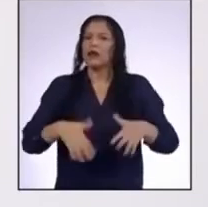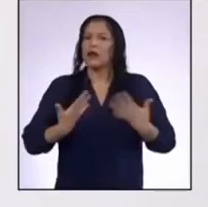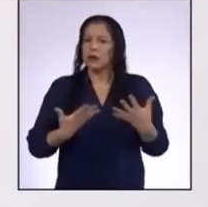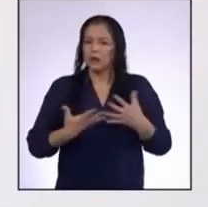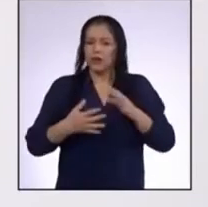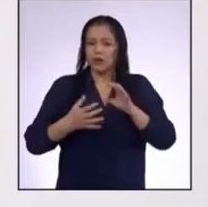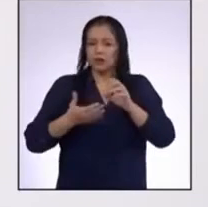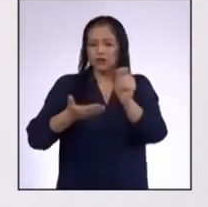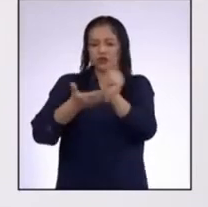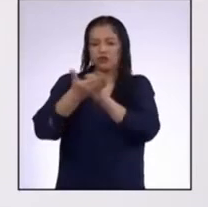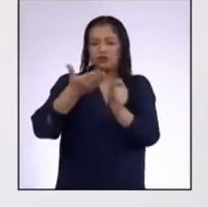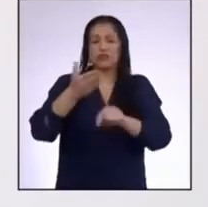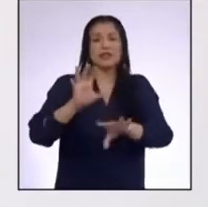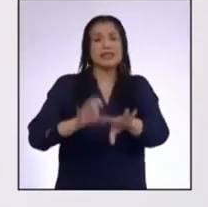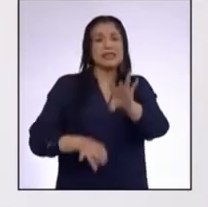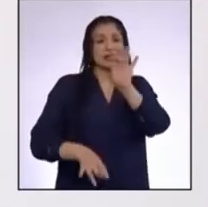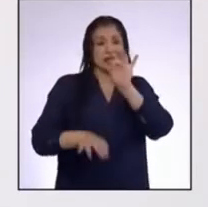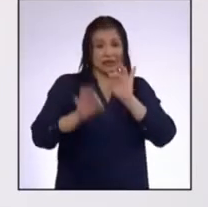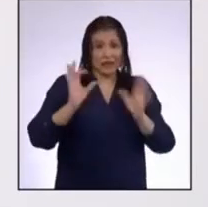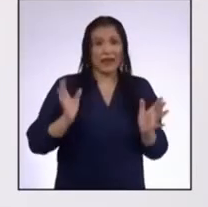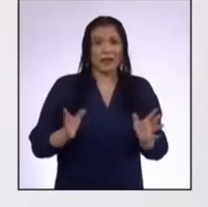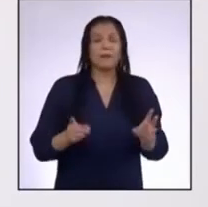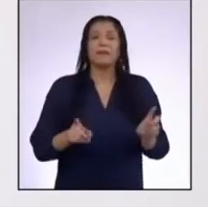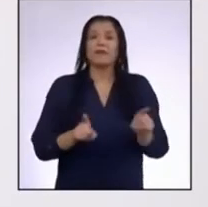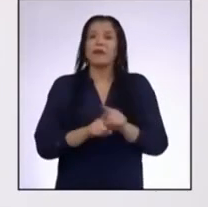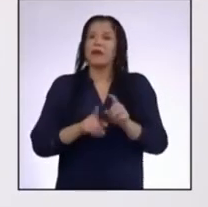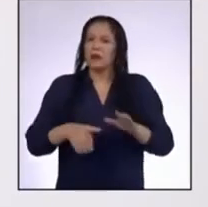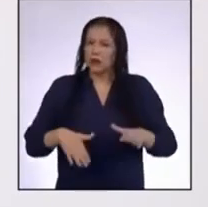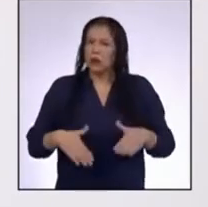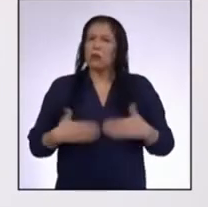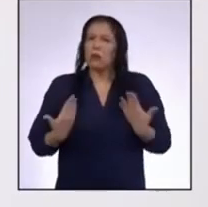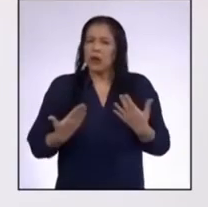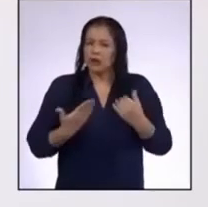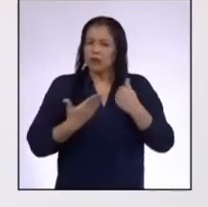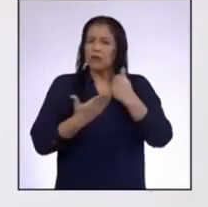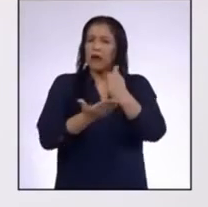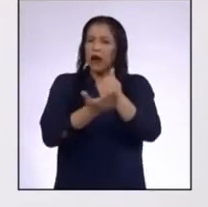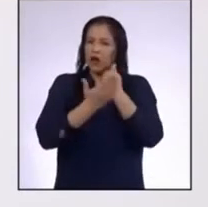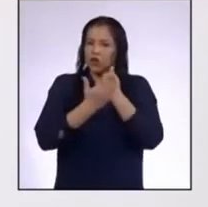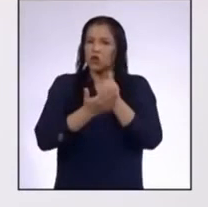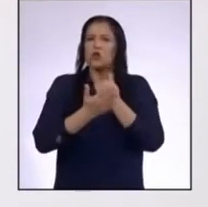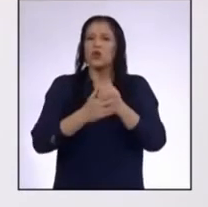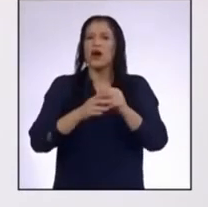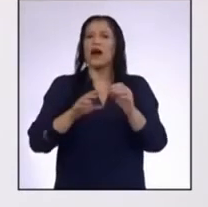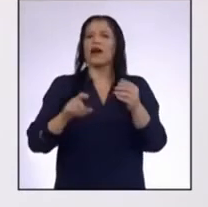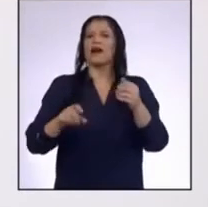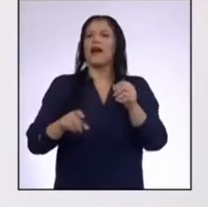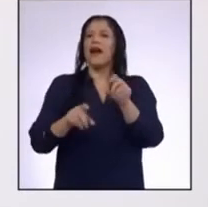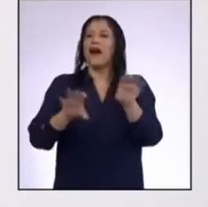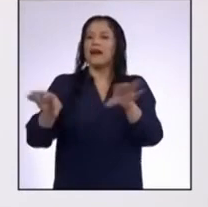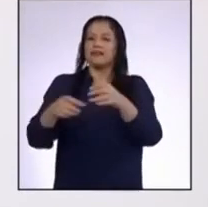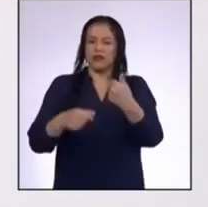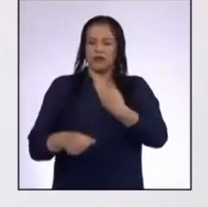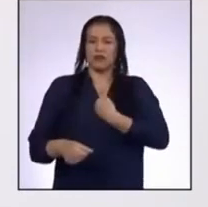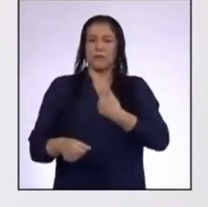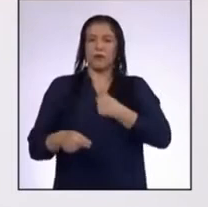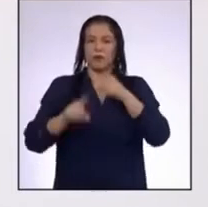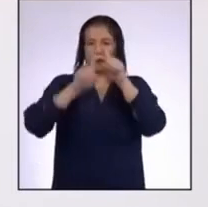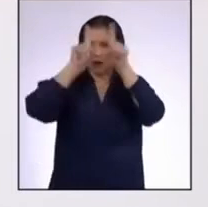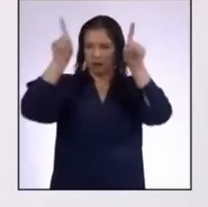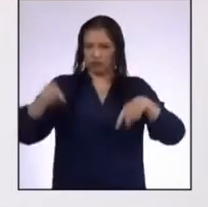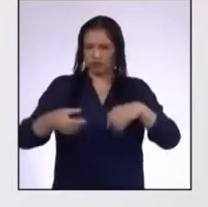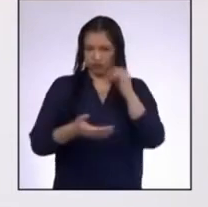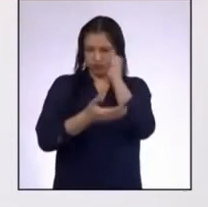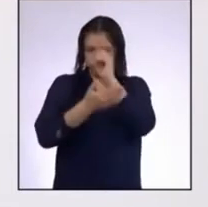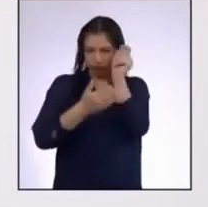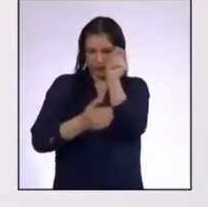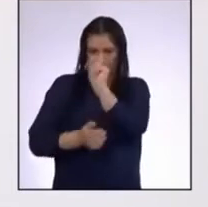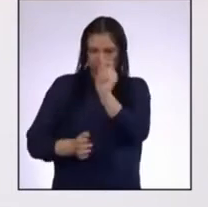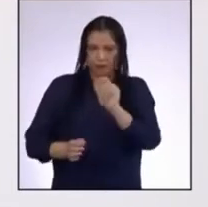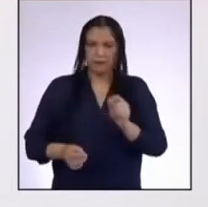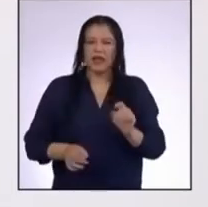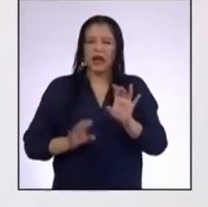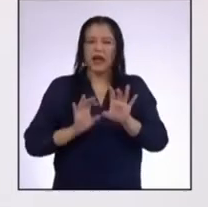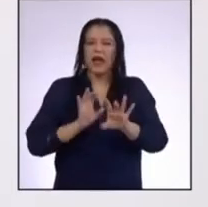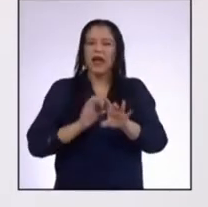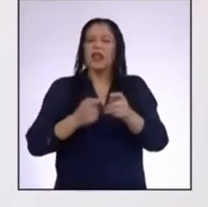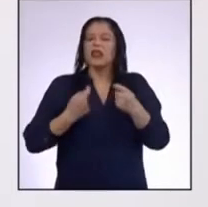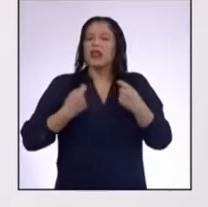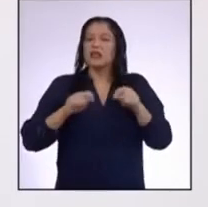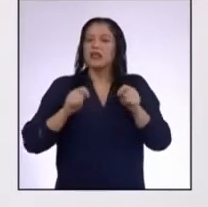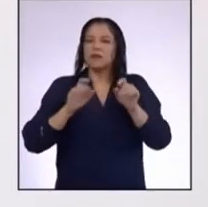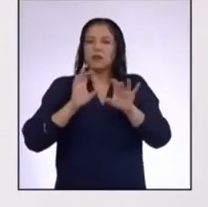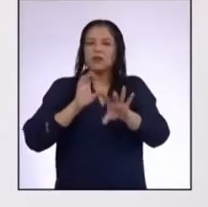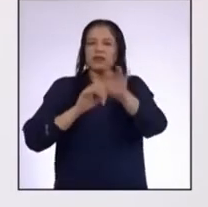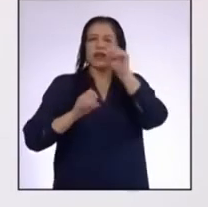extraer de este texto Y que nos pueden ayudar a hacer la infografía Intentemos sacar